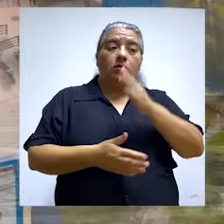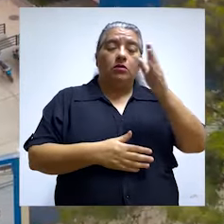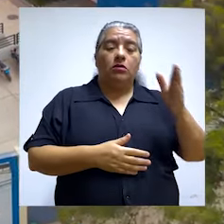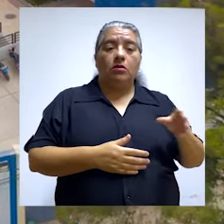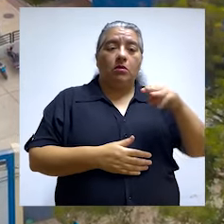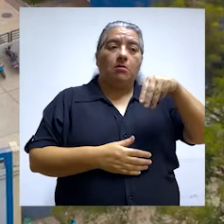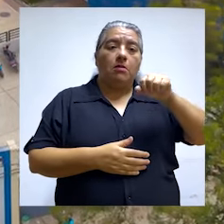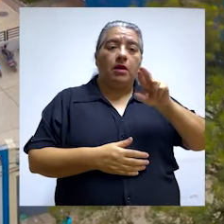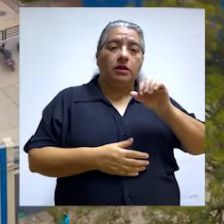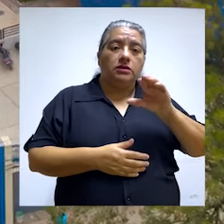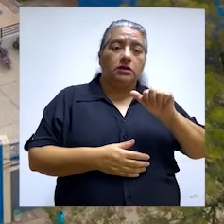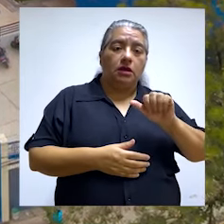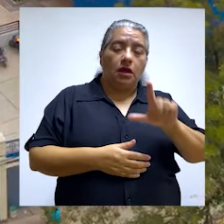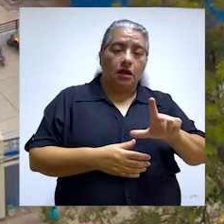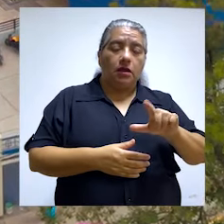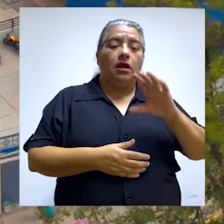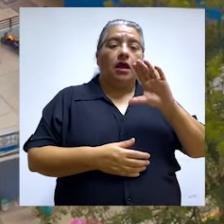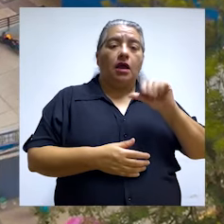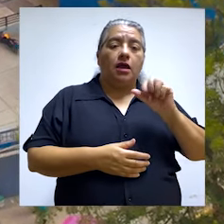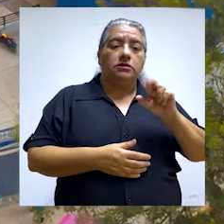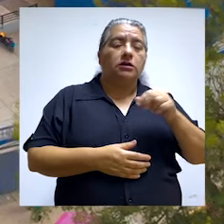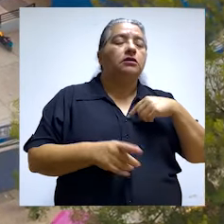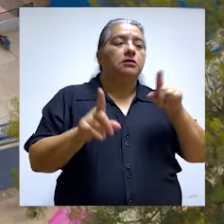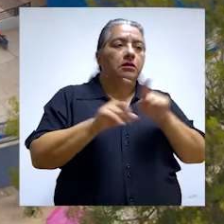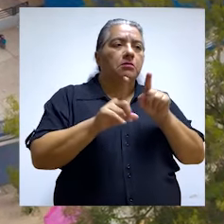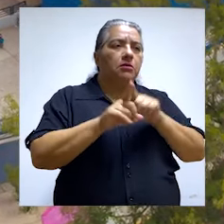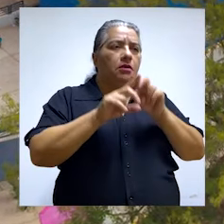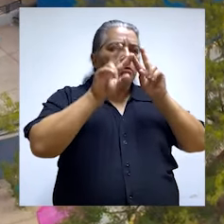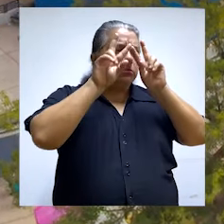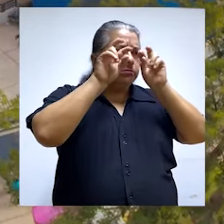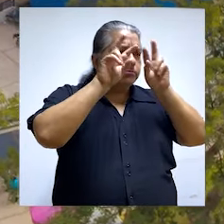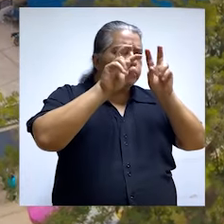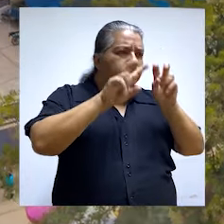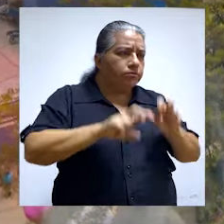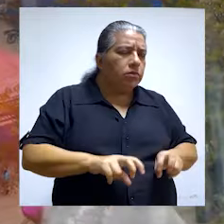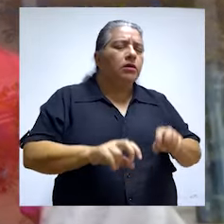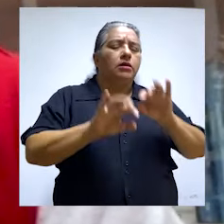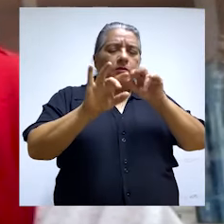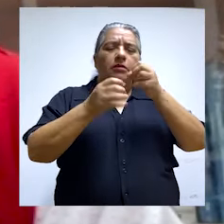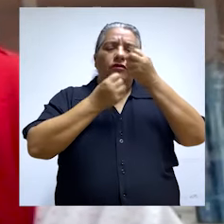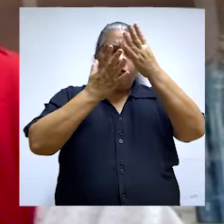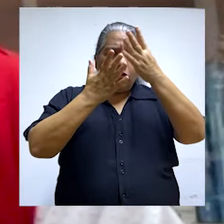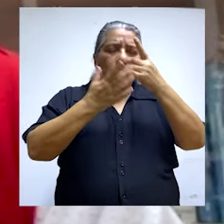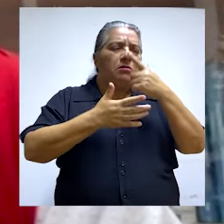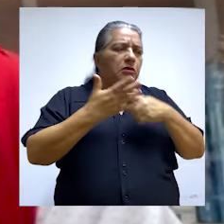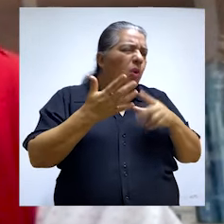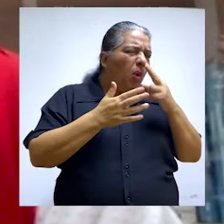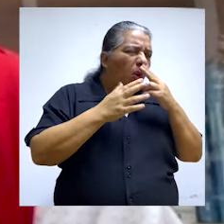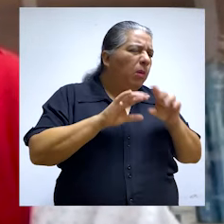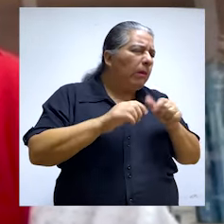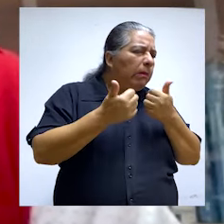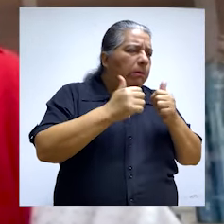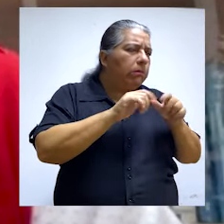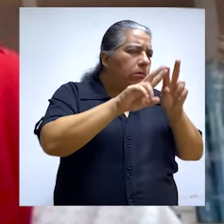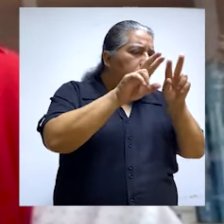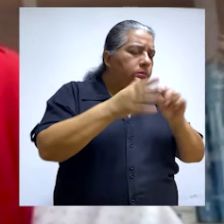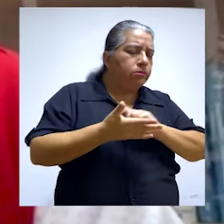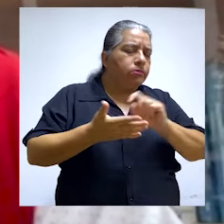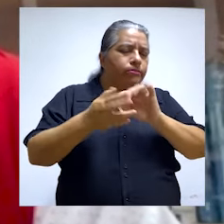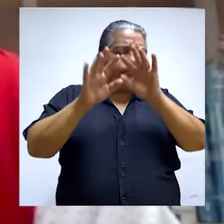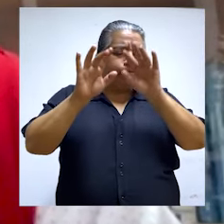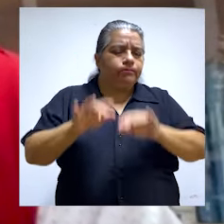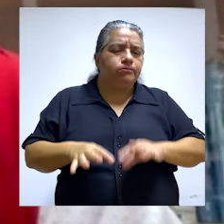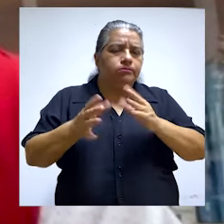la institución educativa Mariscal Cáceres, a los cuales también nosotros hemos hecho informes de visitas de control respecto al estado situacional de la